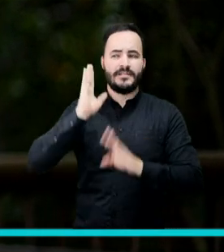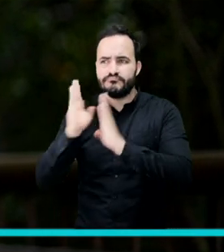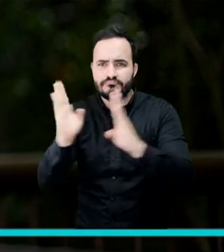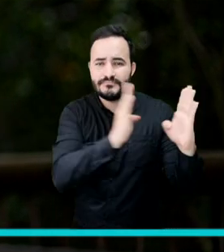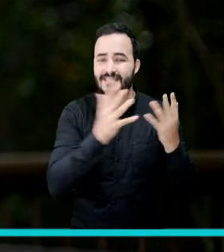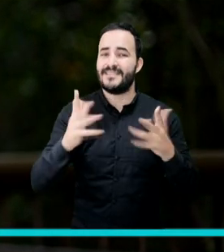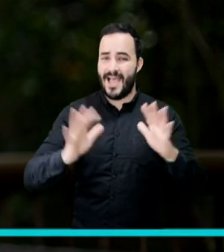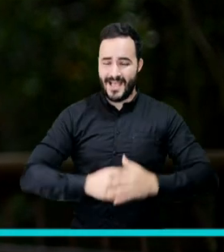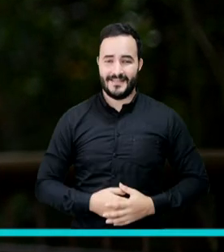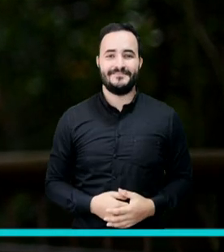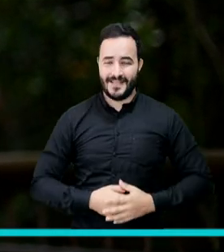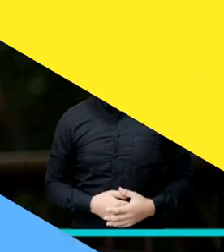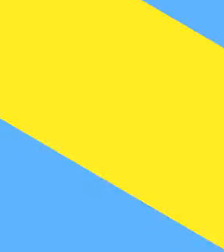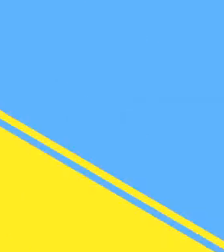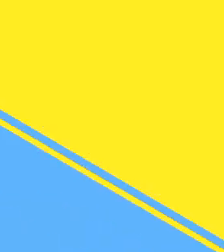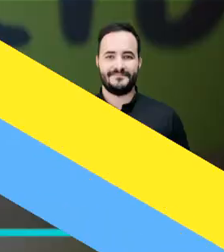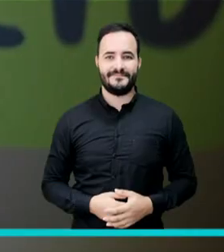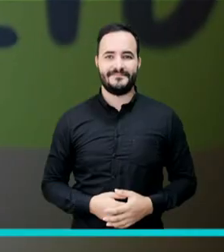personas que se han acompañado.